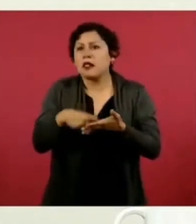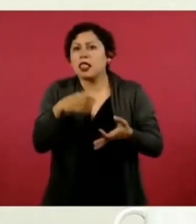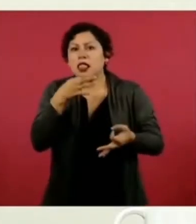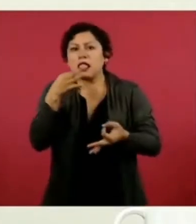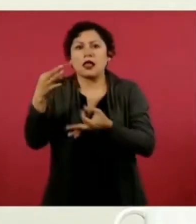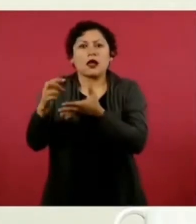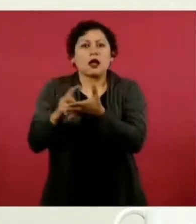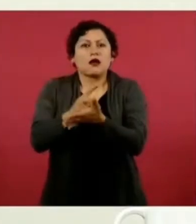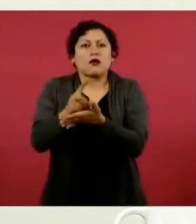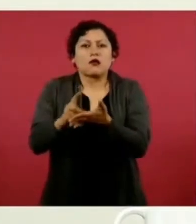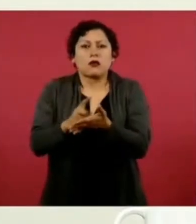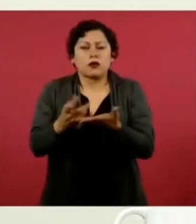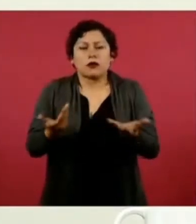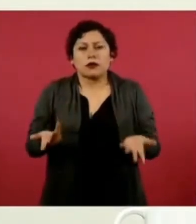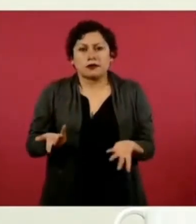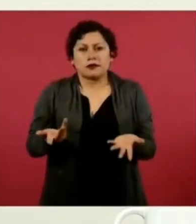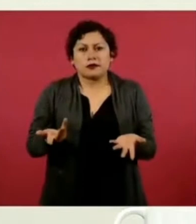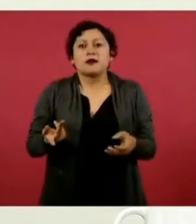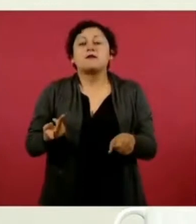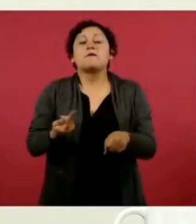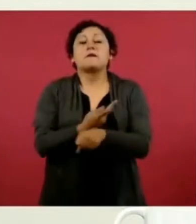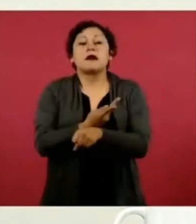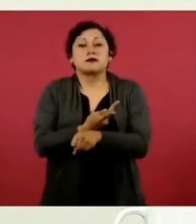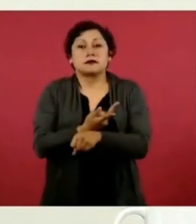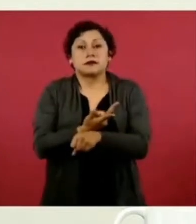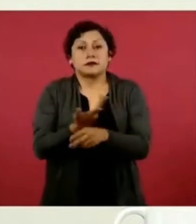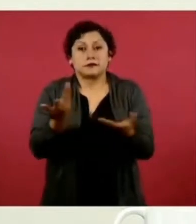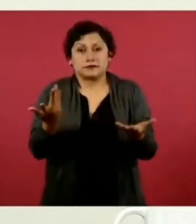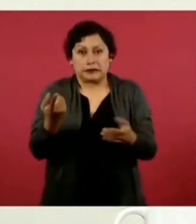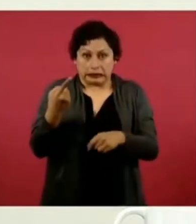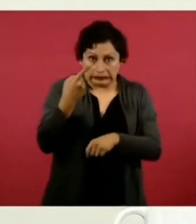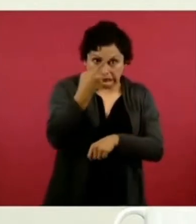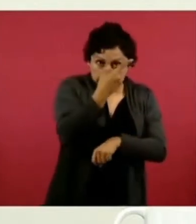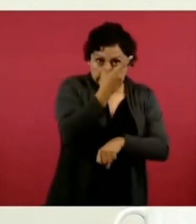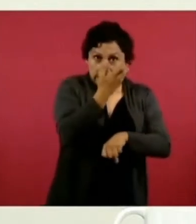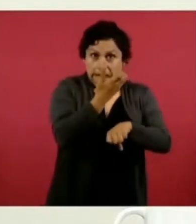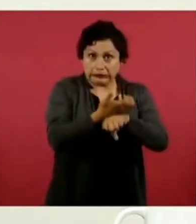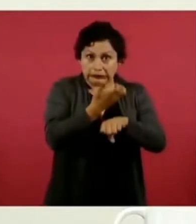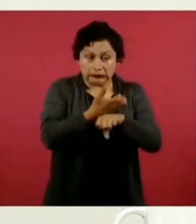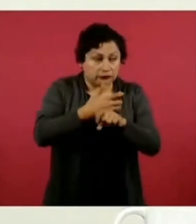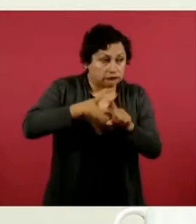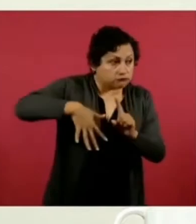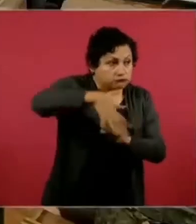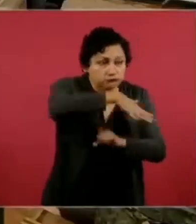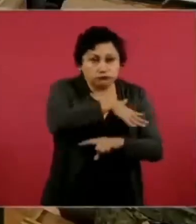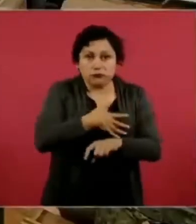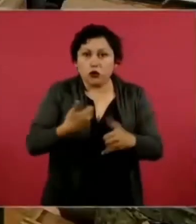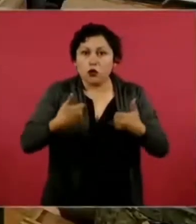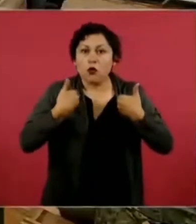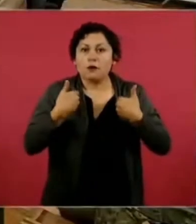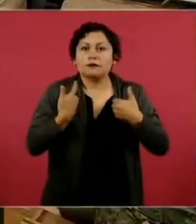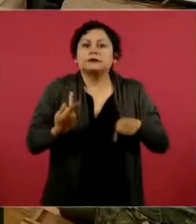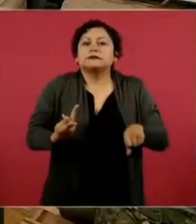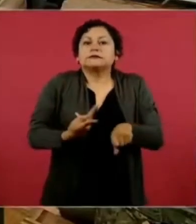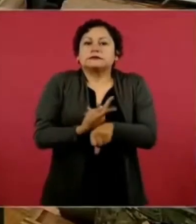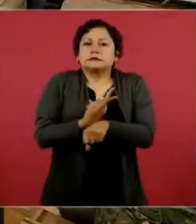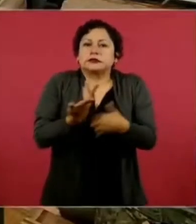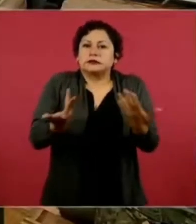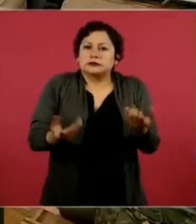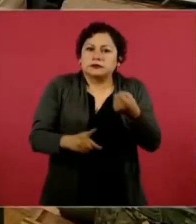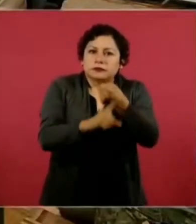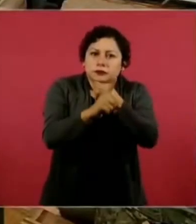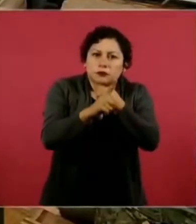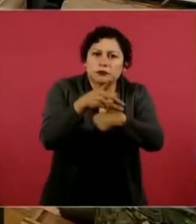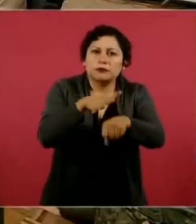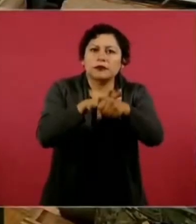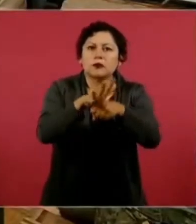pasando con la sociedad?, ¿qué pasa con los jóvenes?, ¿por qué no atender las